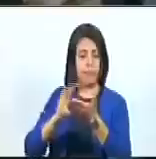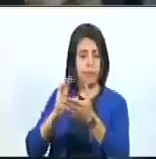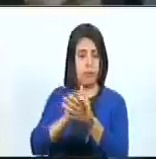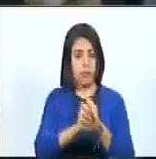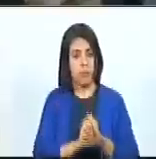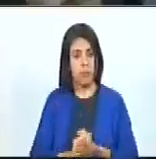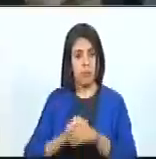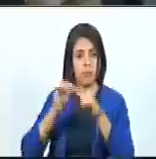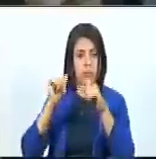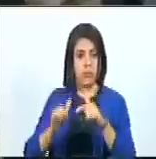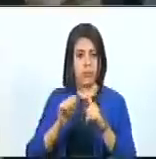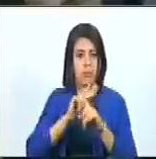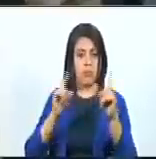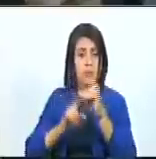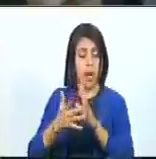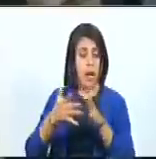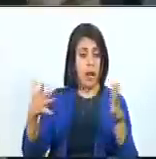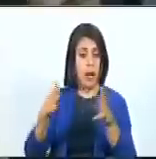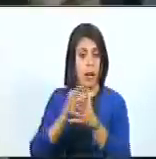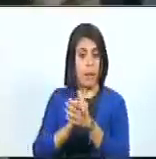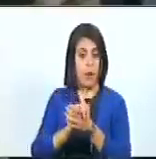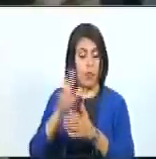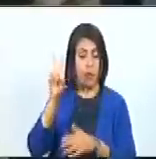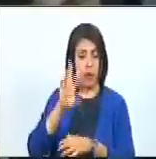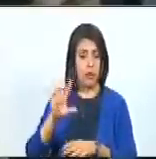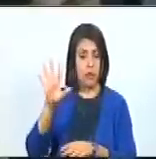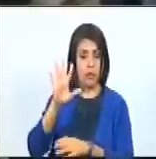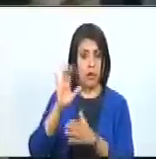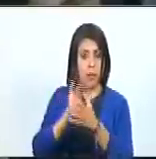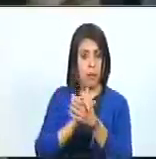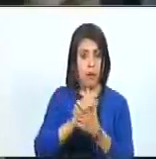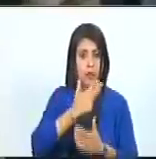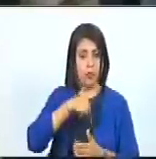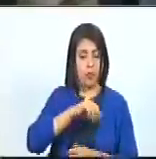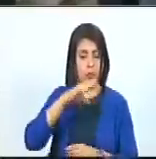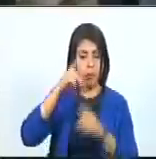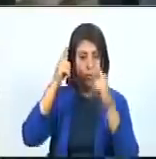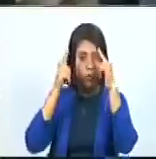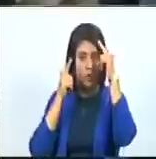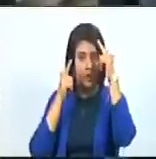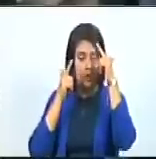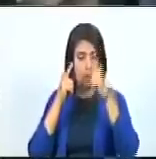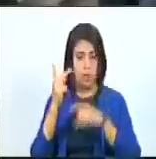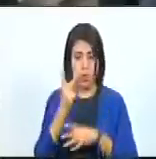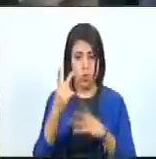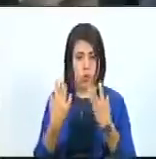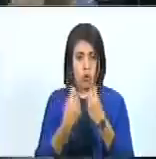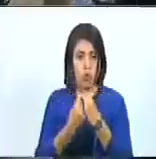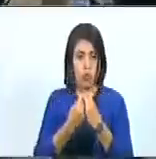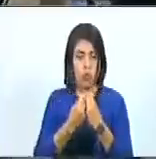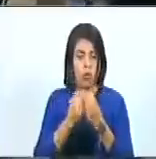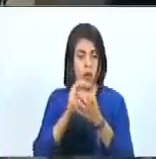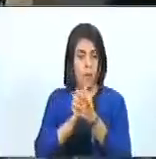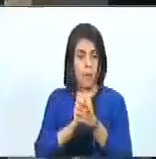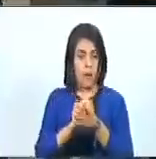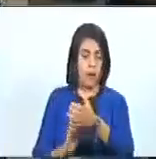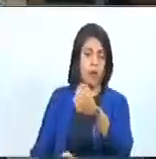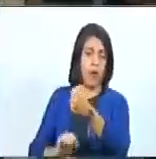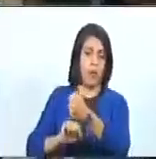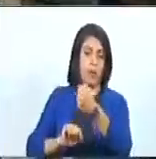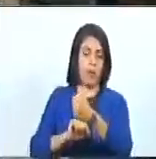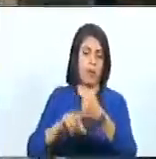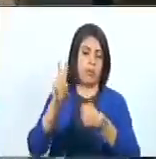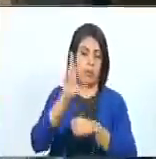que se convirtió en un gran amigo de Venezuela, un gran amigo de nuestro comandante eterno Hugo Chávez. El apoyo de